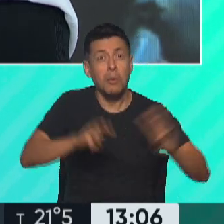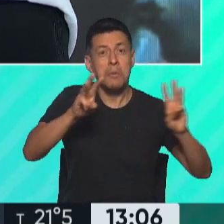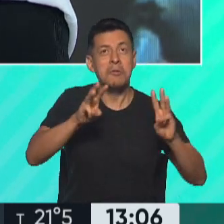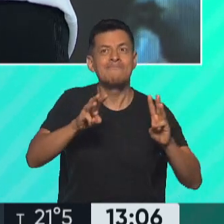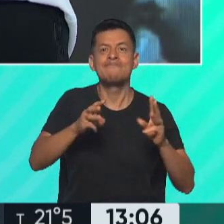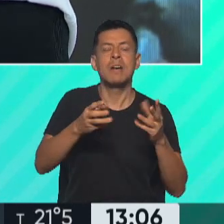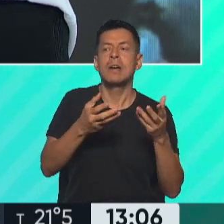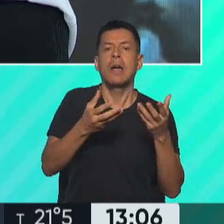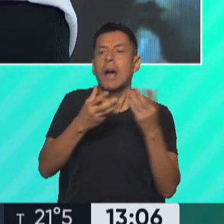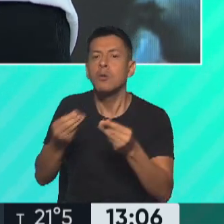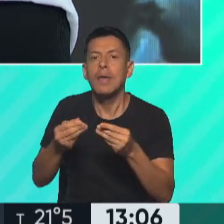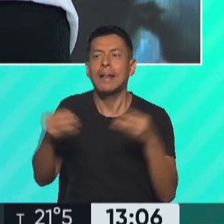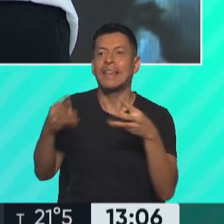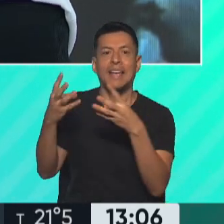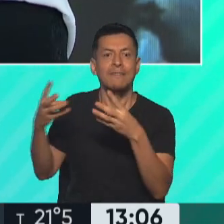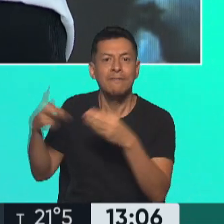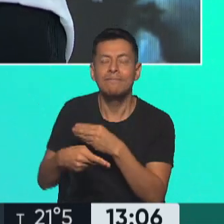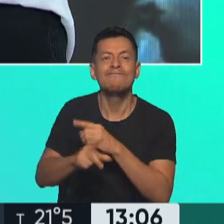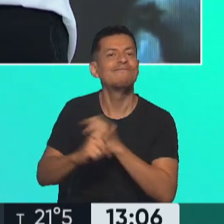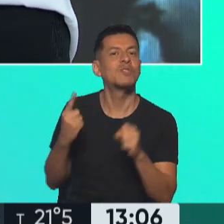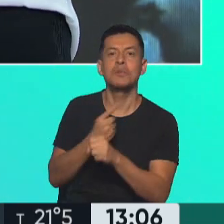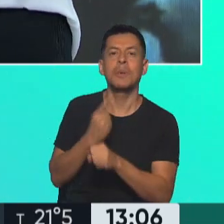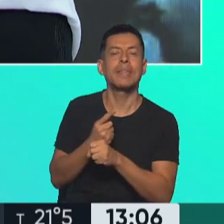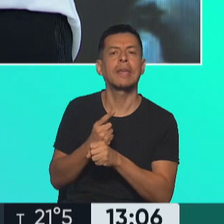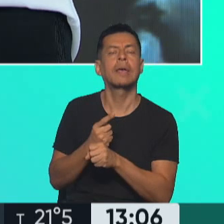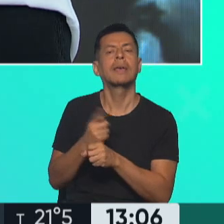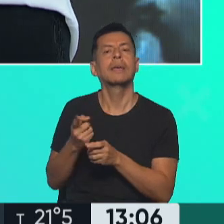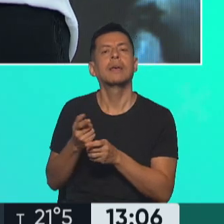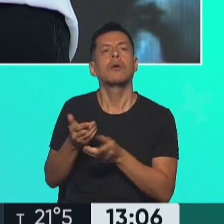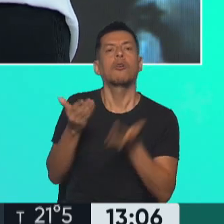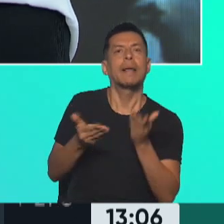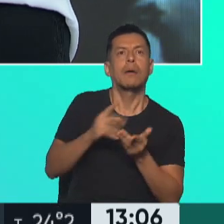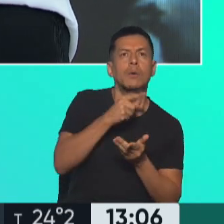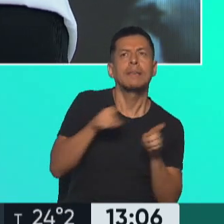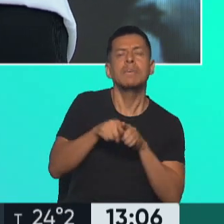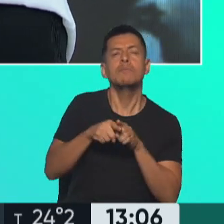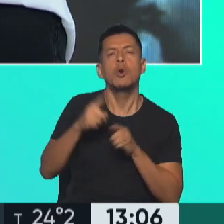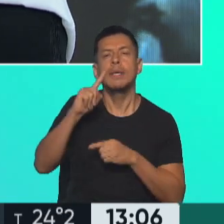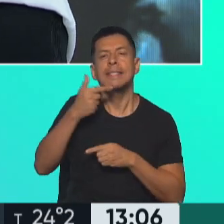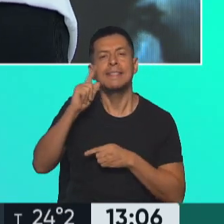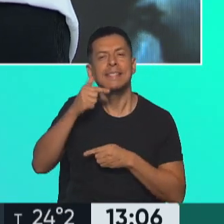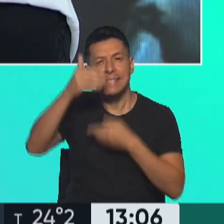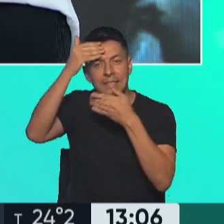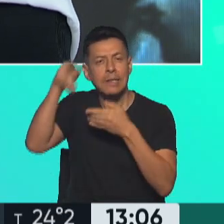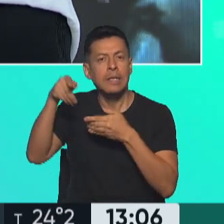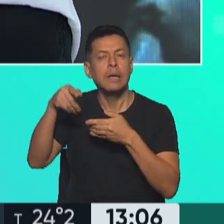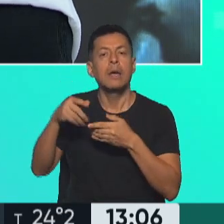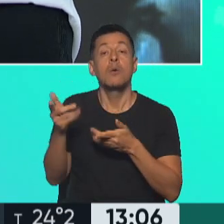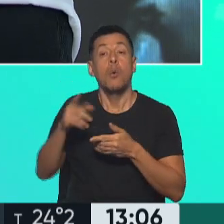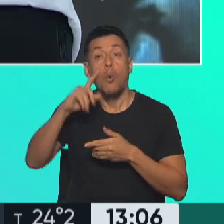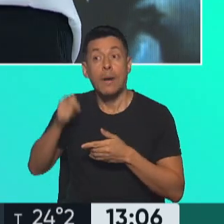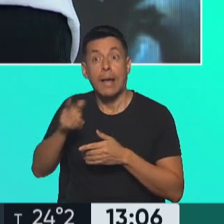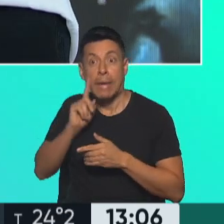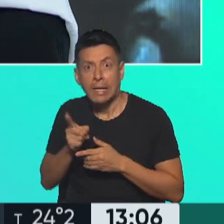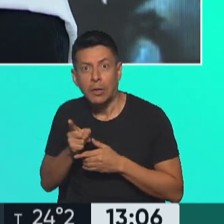para detener la guerra, comparó a Rusia con ISIS. Dijo que la amenaza que vivía Ucrania era parecido al